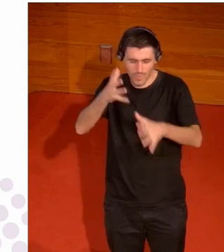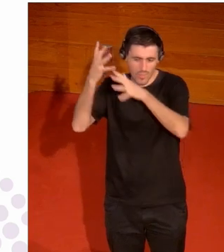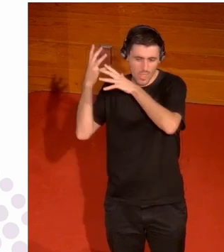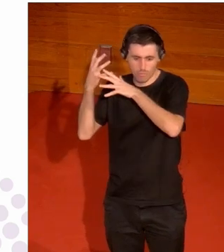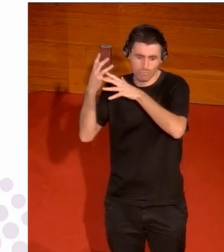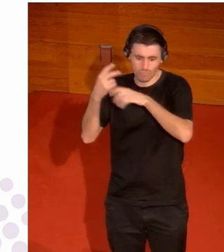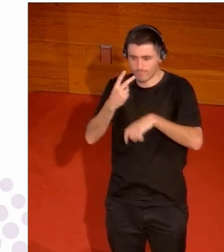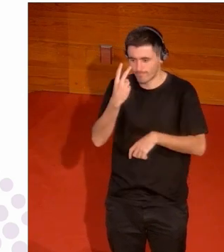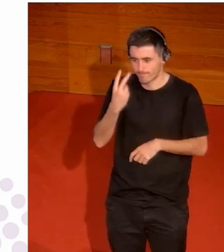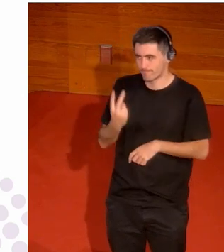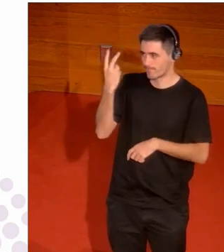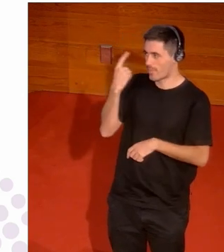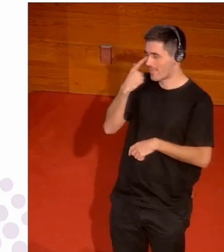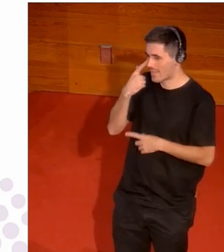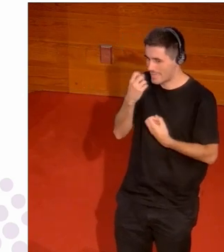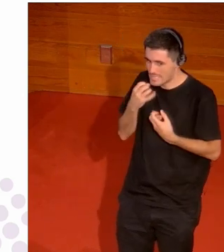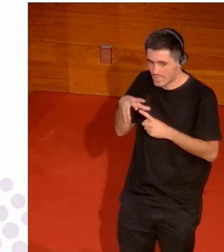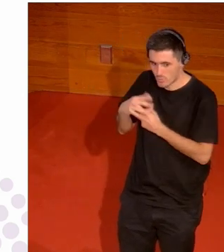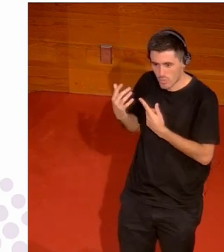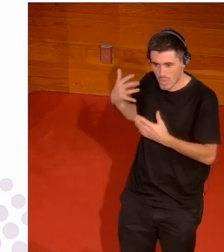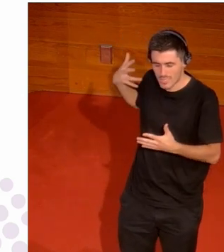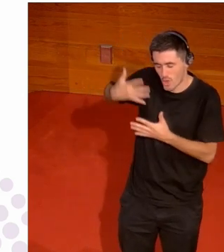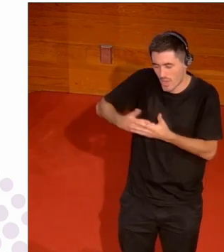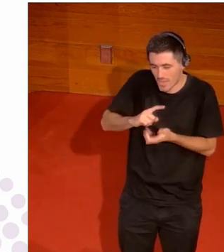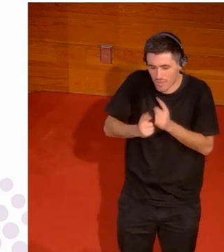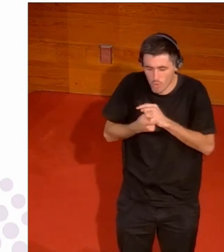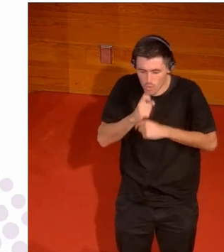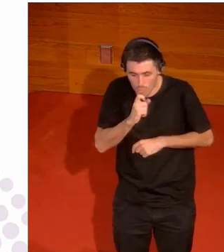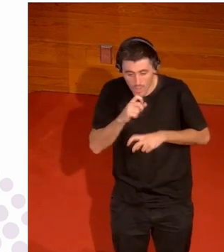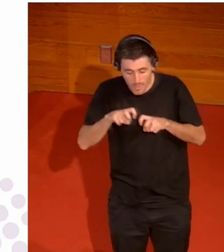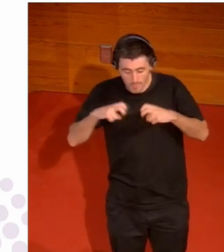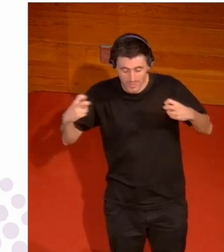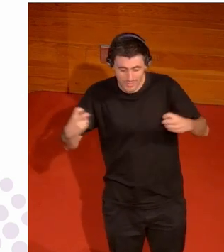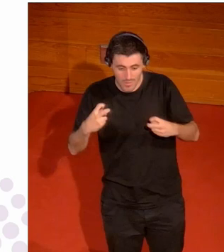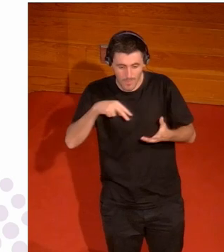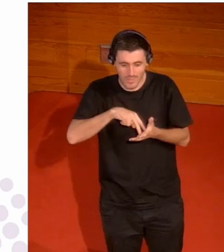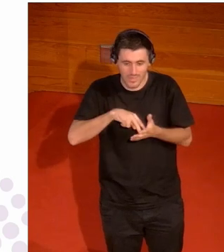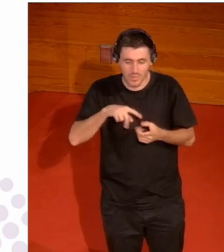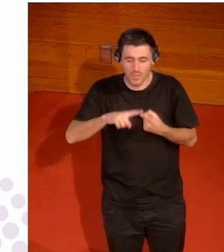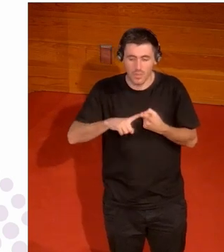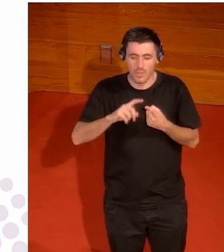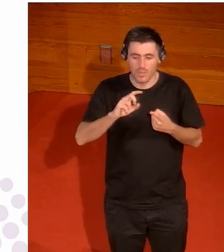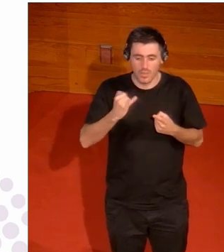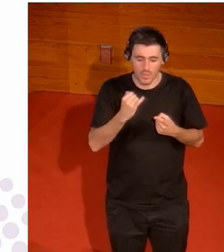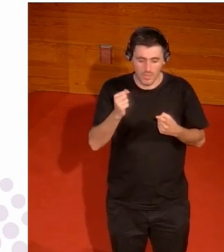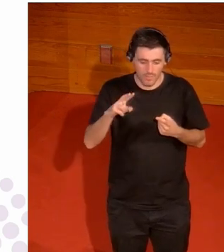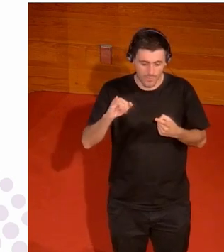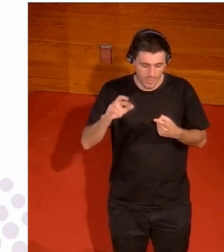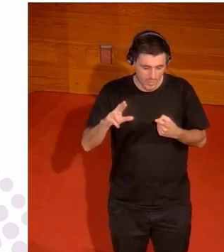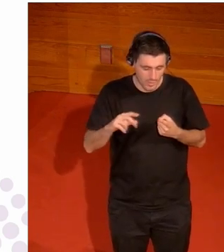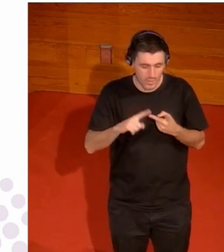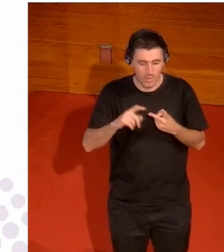organizando periodismo a pie de calle en la misma mesa redonda vamos a contar con la presencia de los periodistas Javier Espinoza